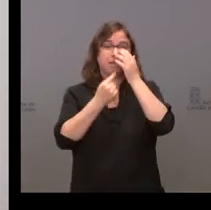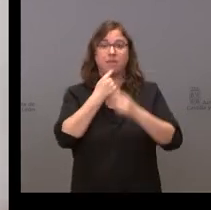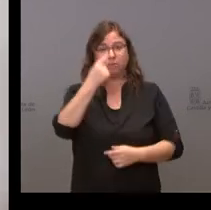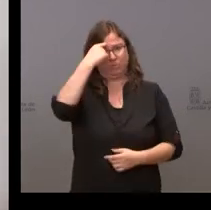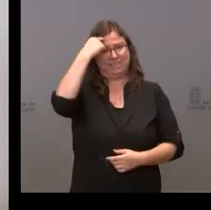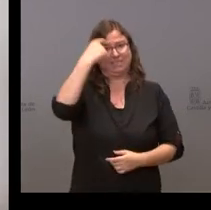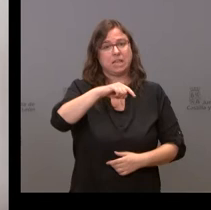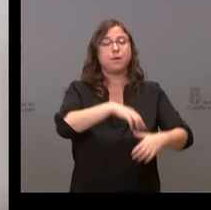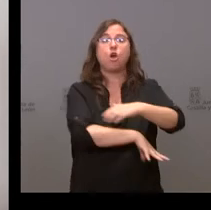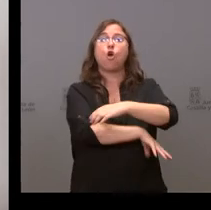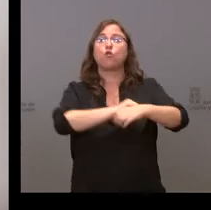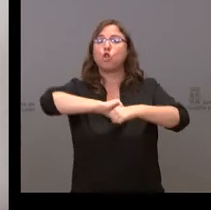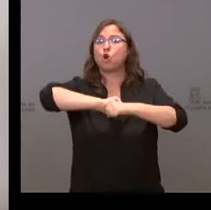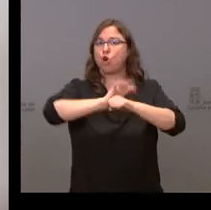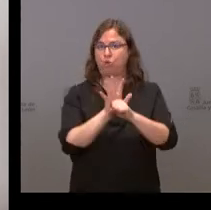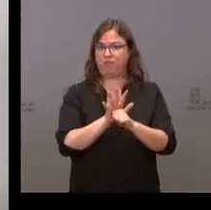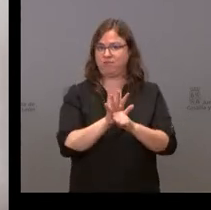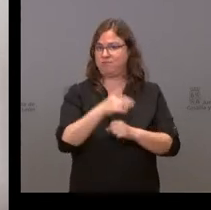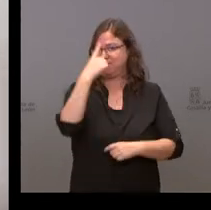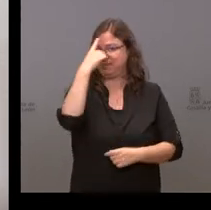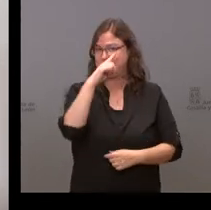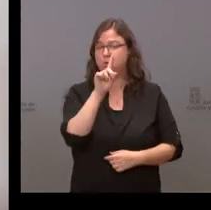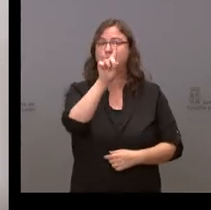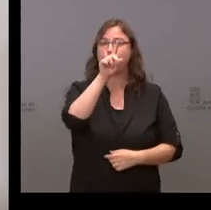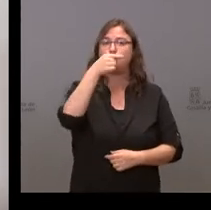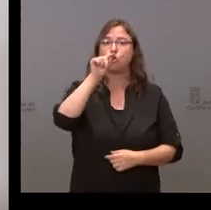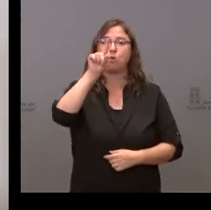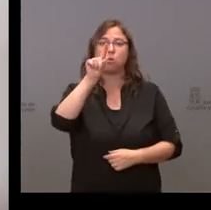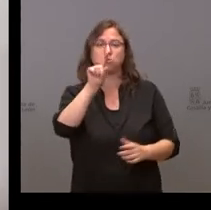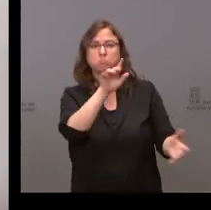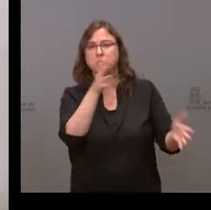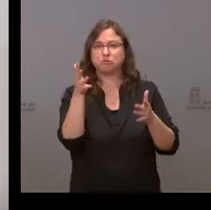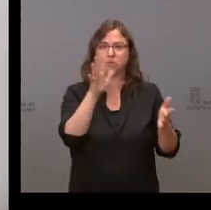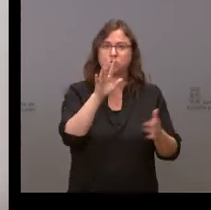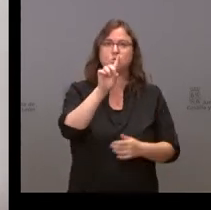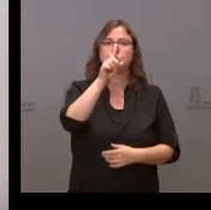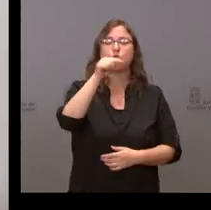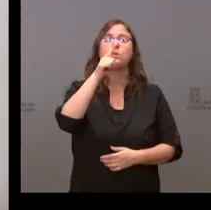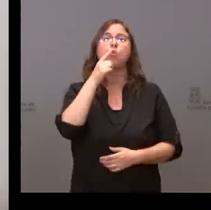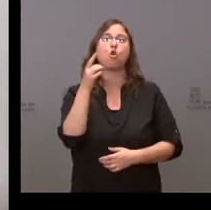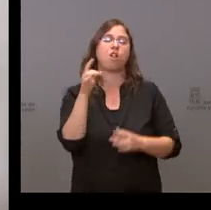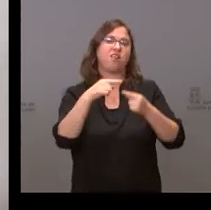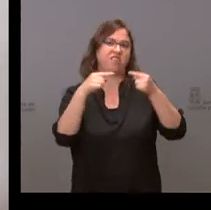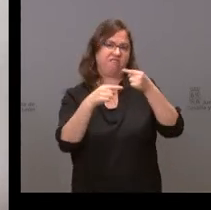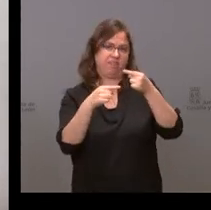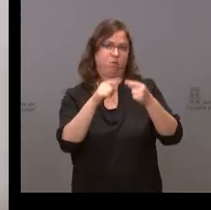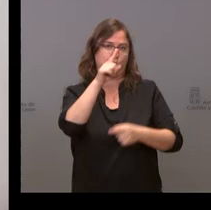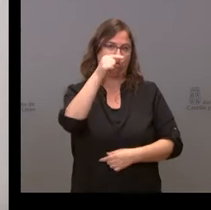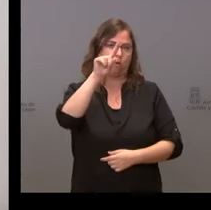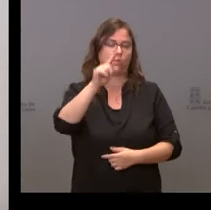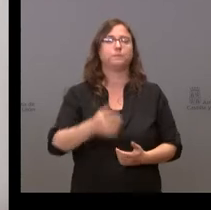que había un fondo COVID que era el 1,1 aproximadamente de déficit y